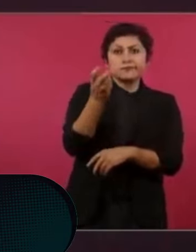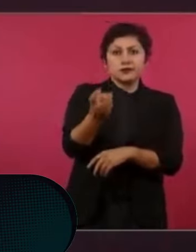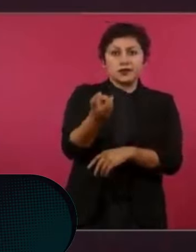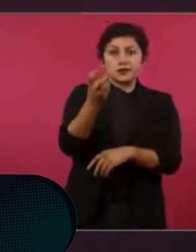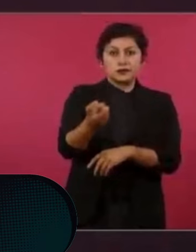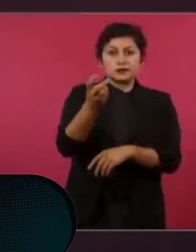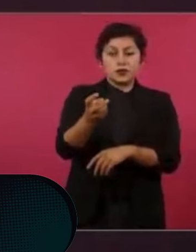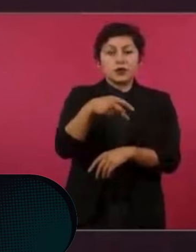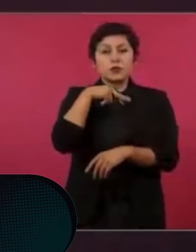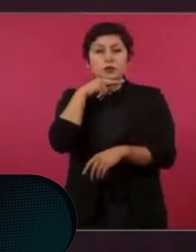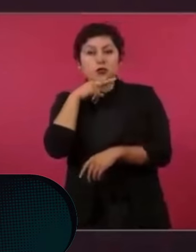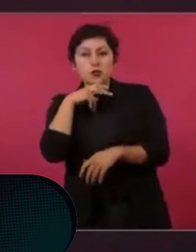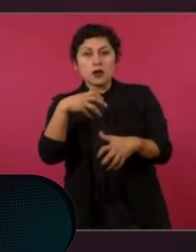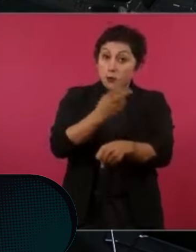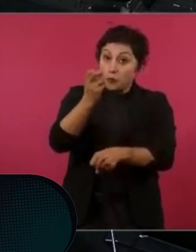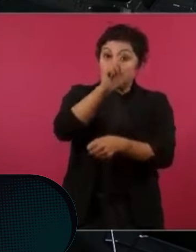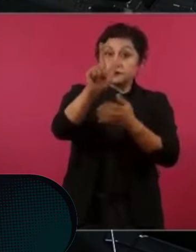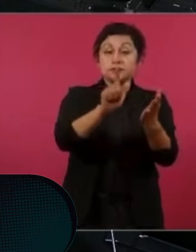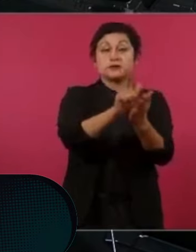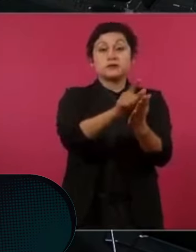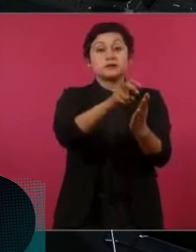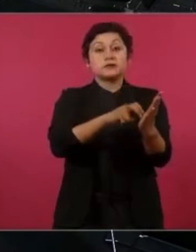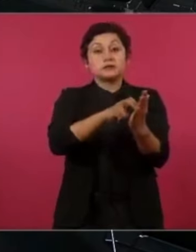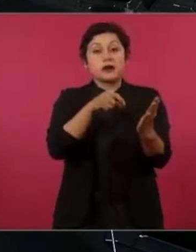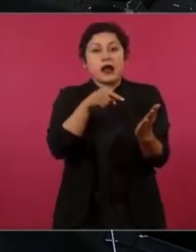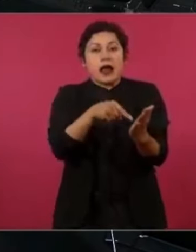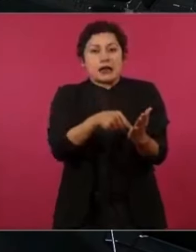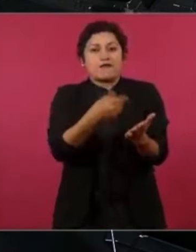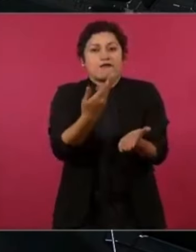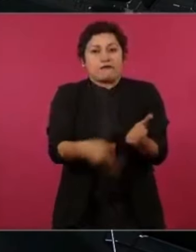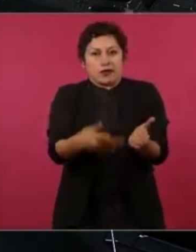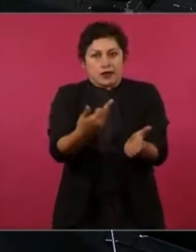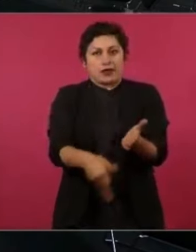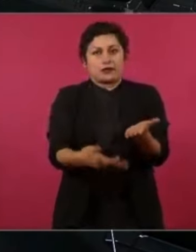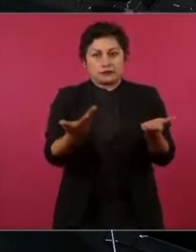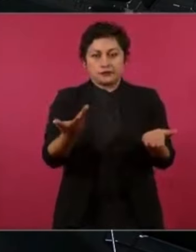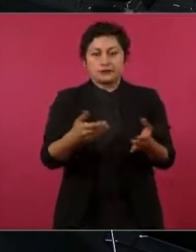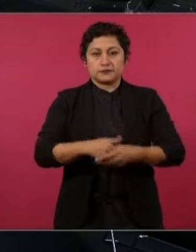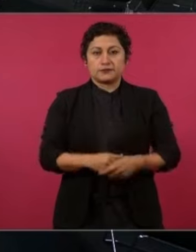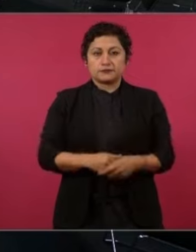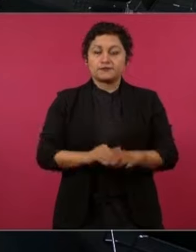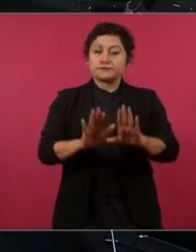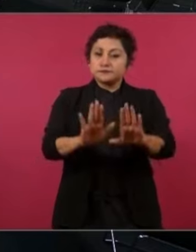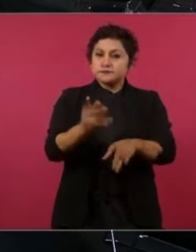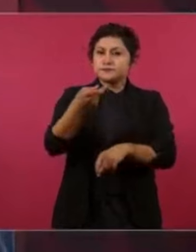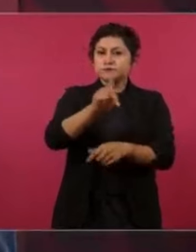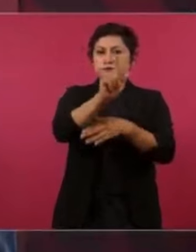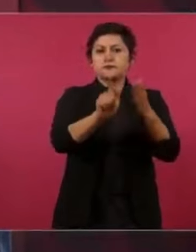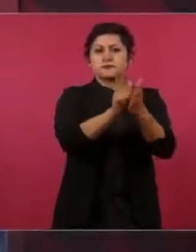El pueblo va a elegir sin imponer nada,